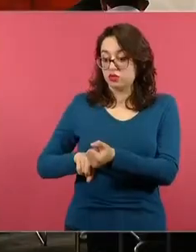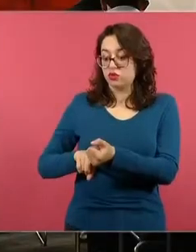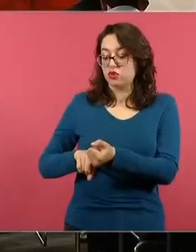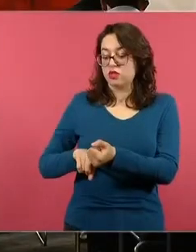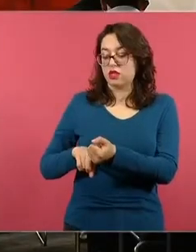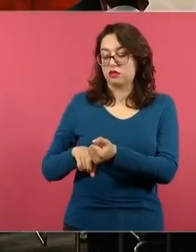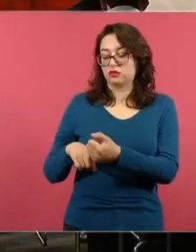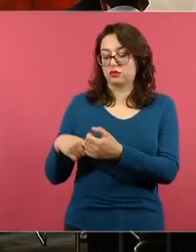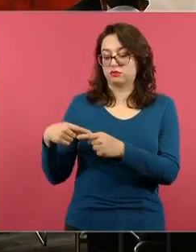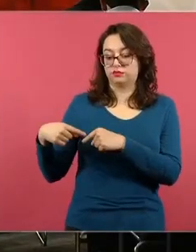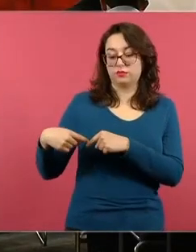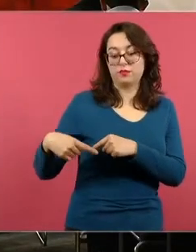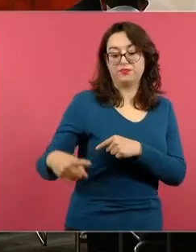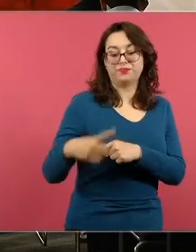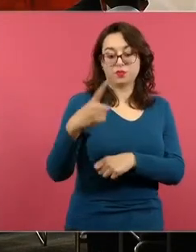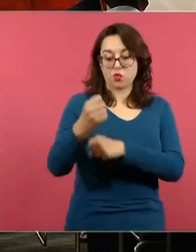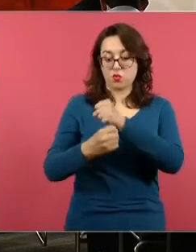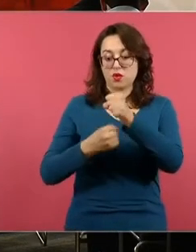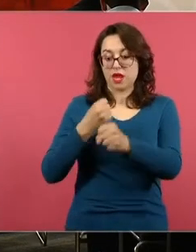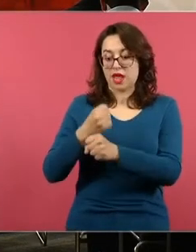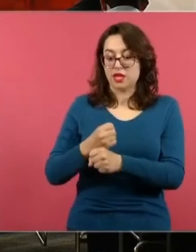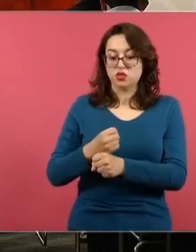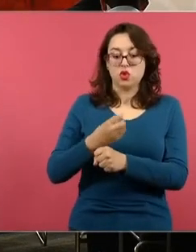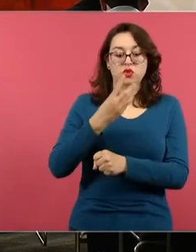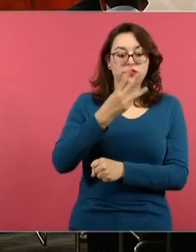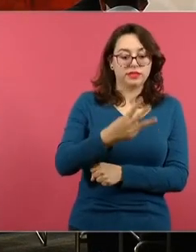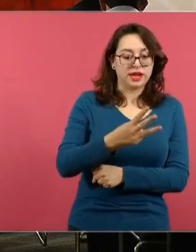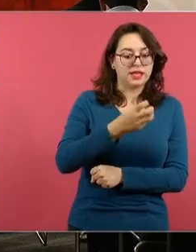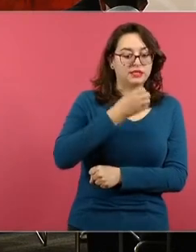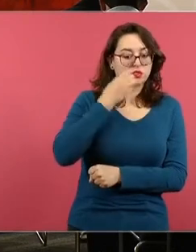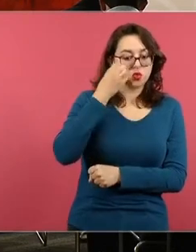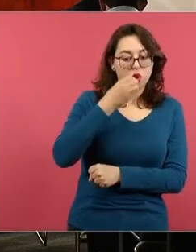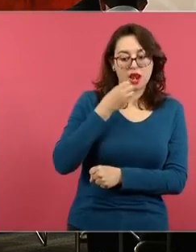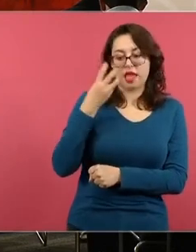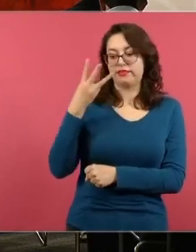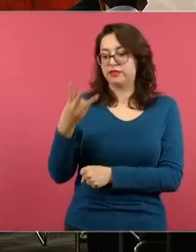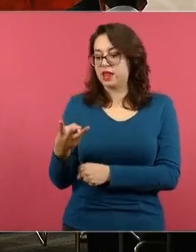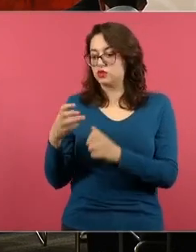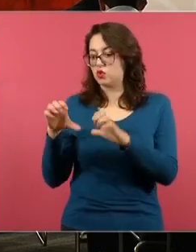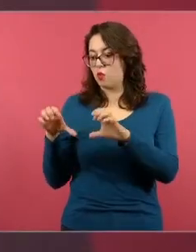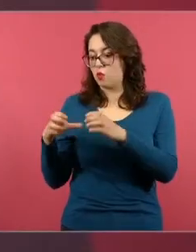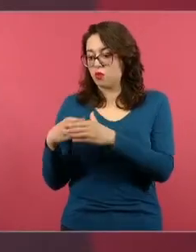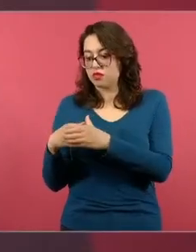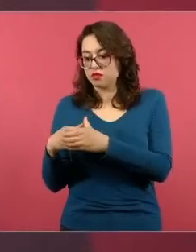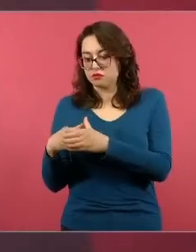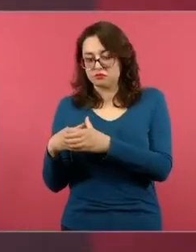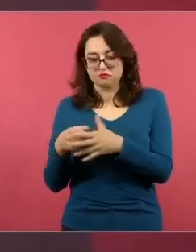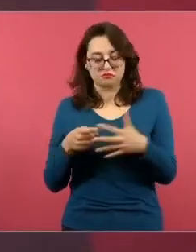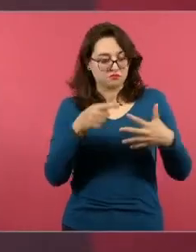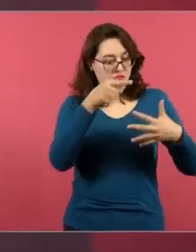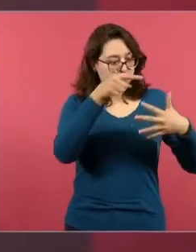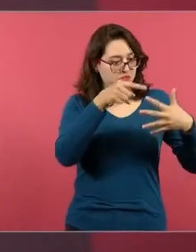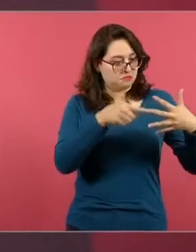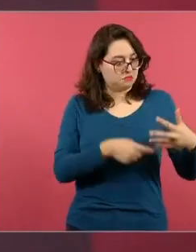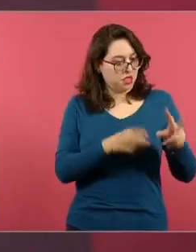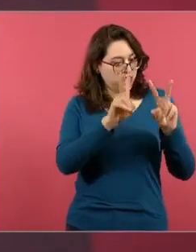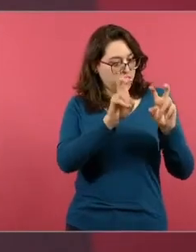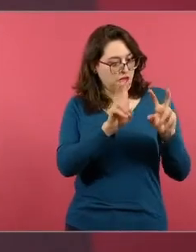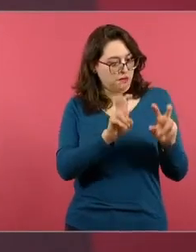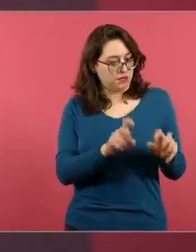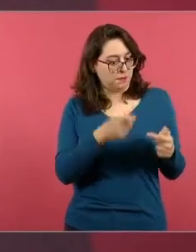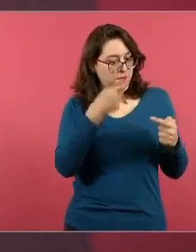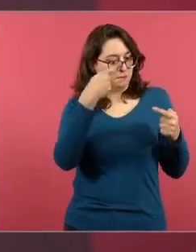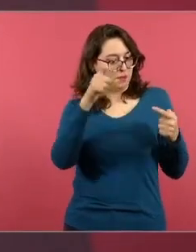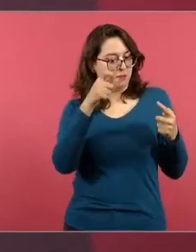coordinados con escolares y comunitarios y eso me permitió desarrollar los conocimientos y las